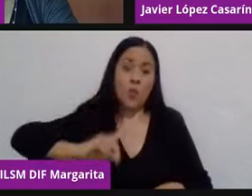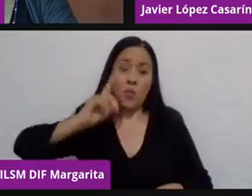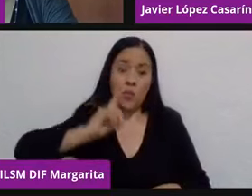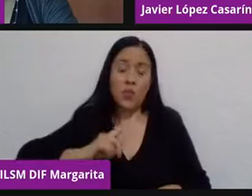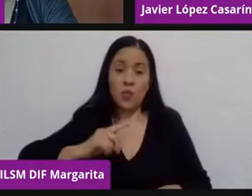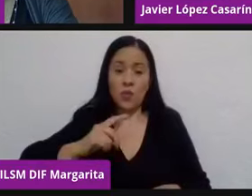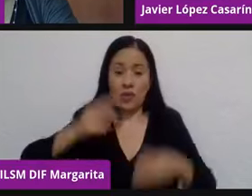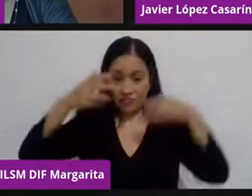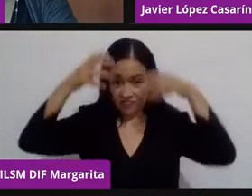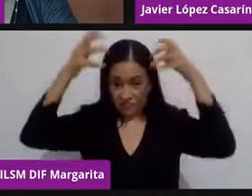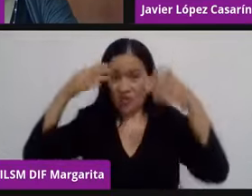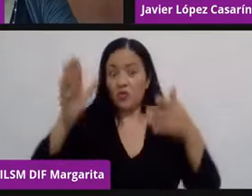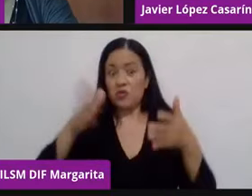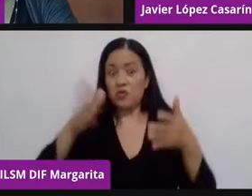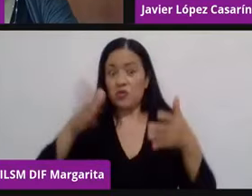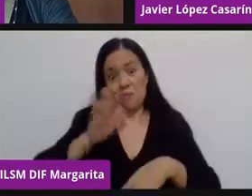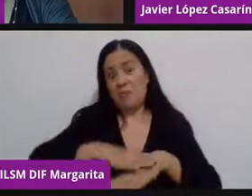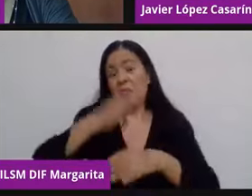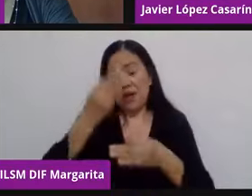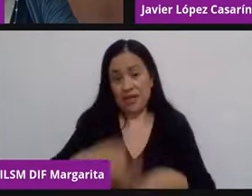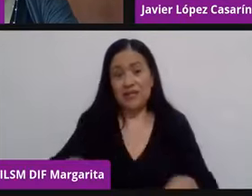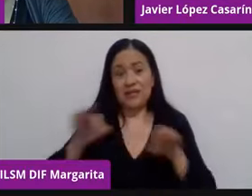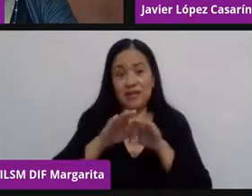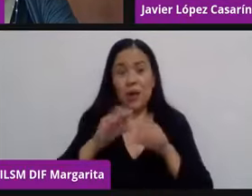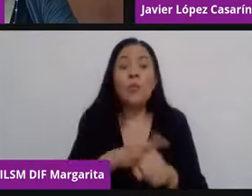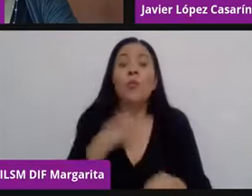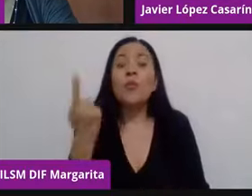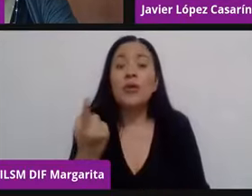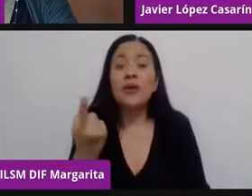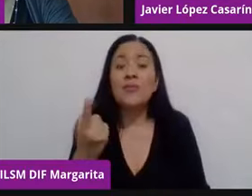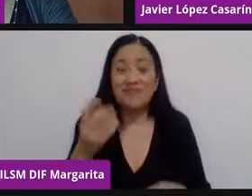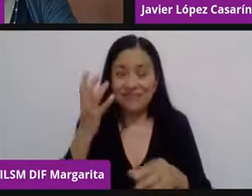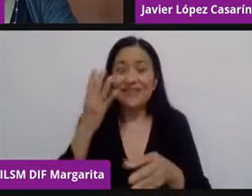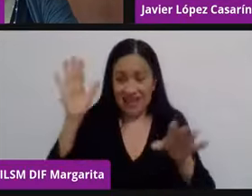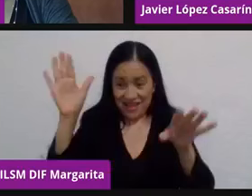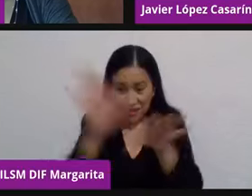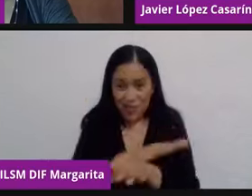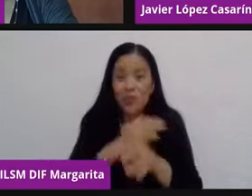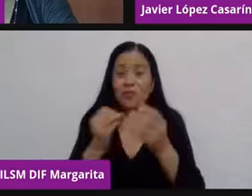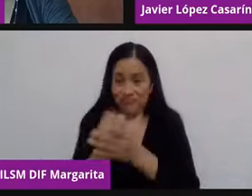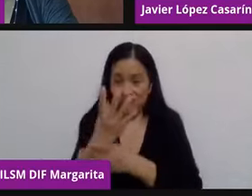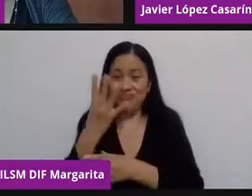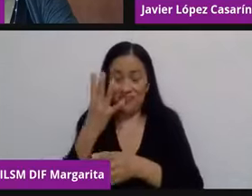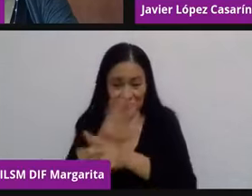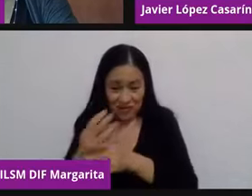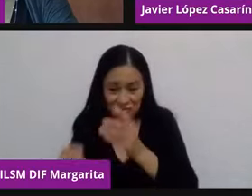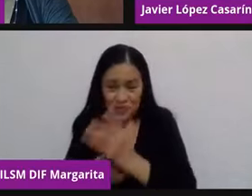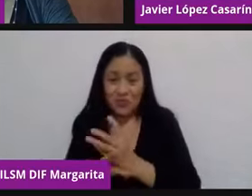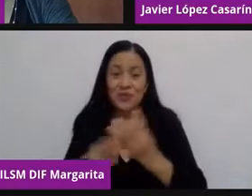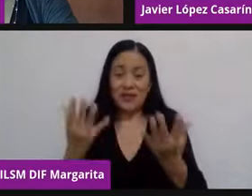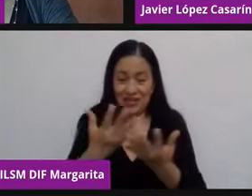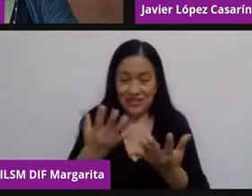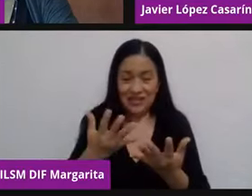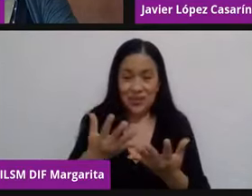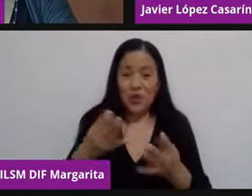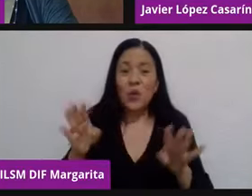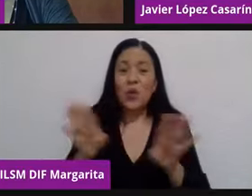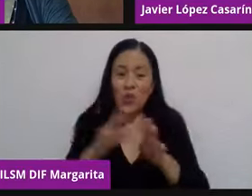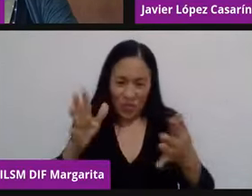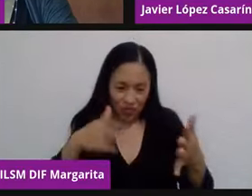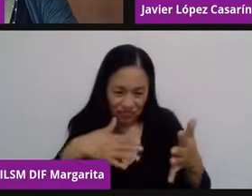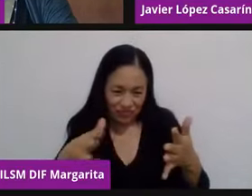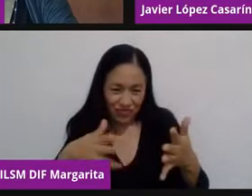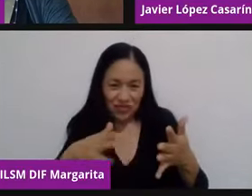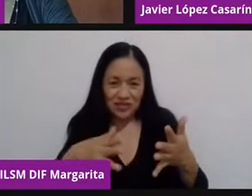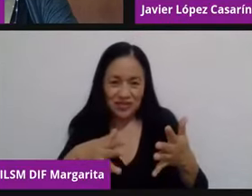te das cuenta que al haber innovado en la preparación, en la textura, en la experiencia